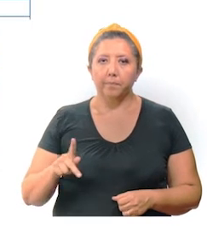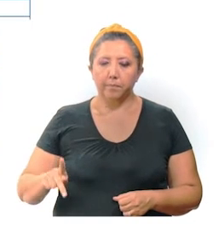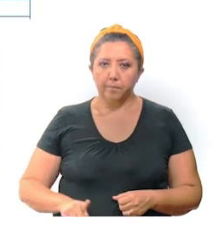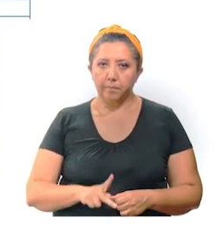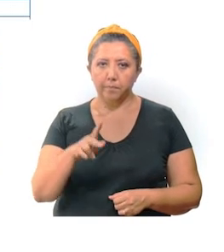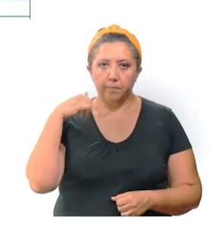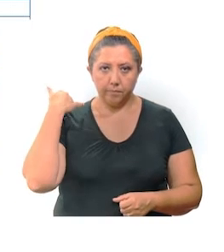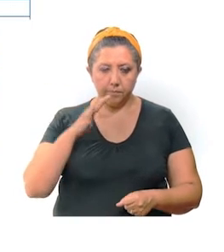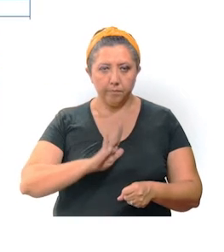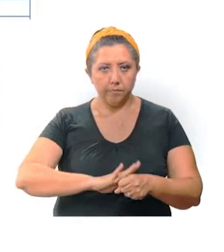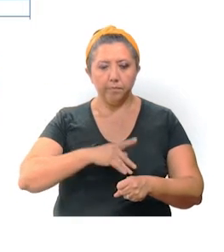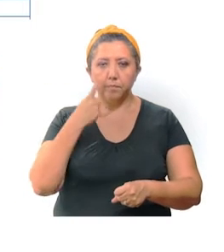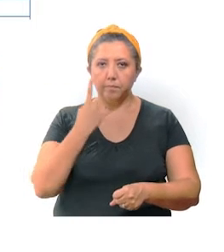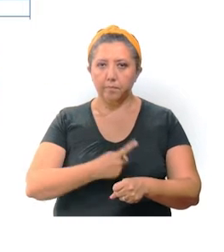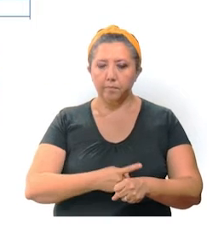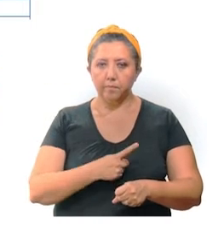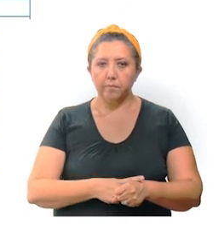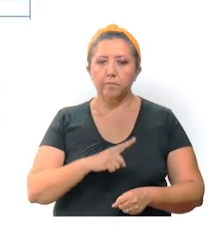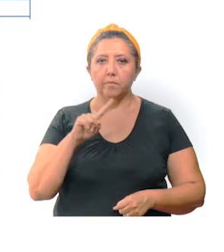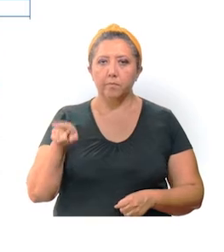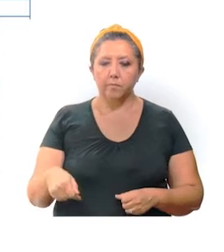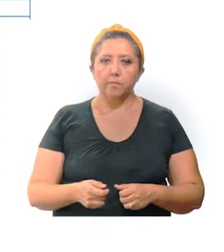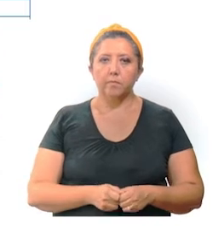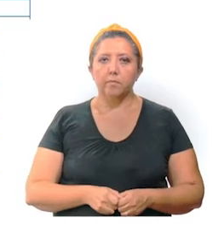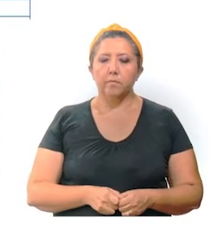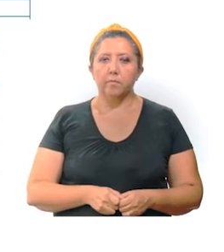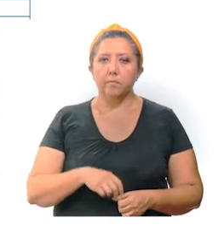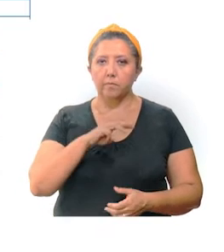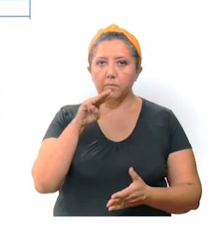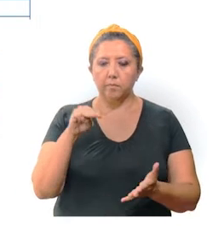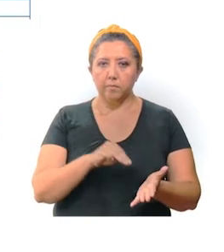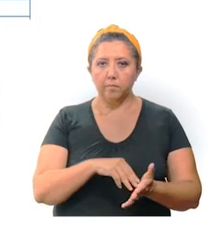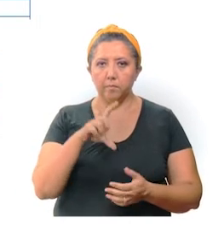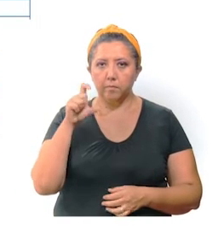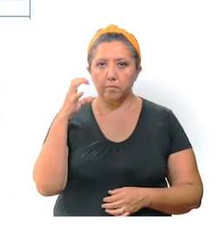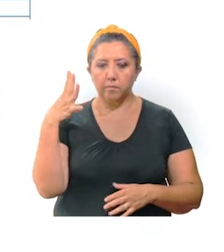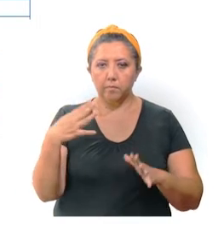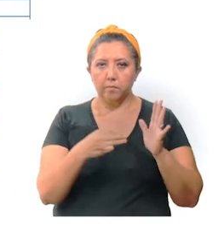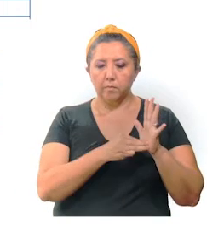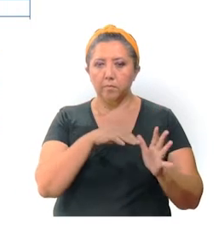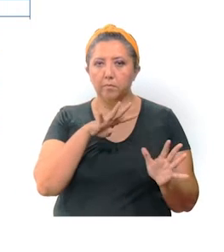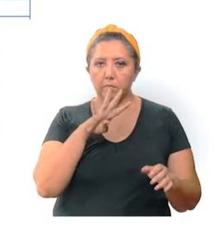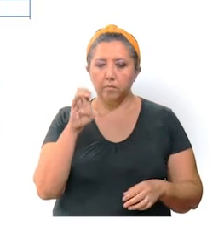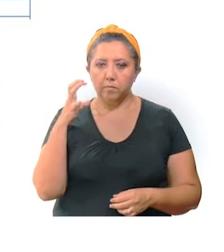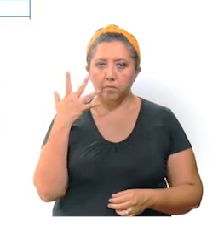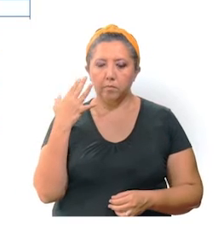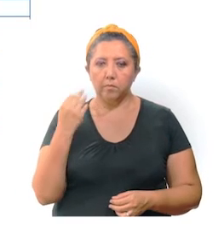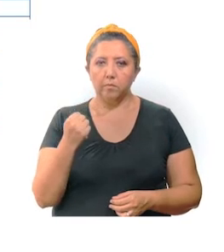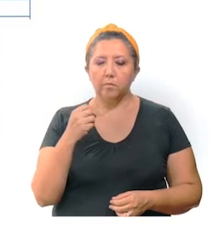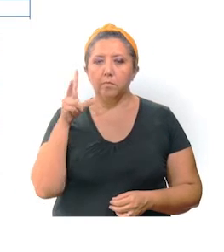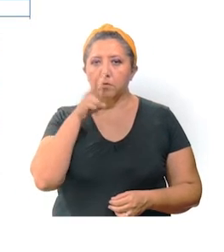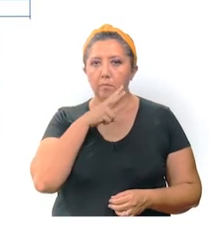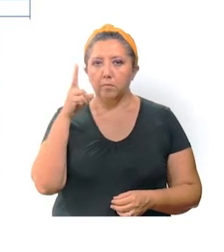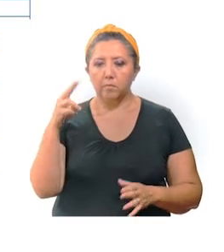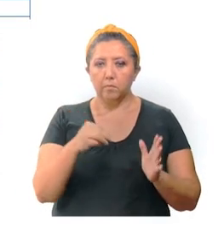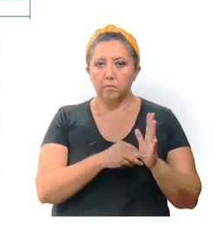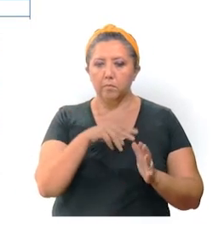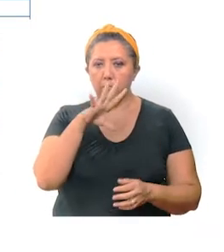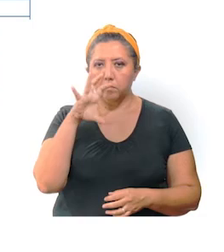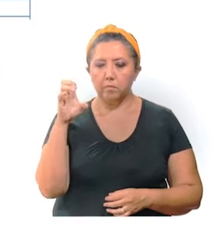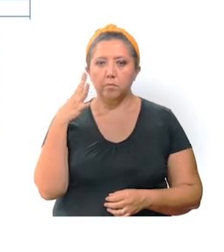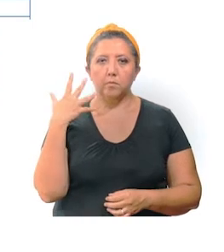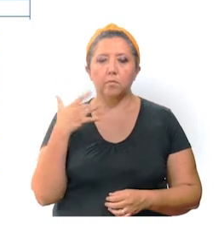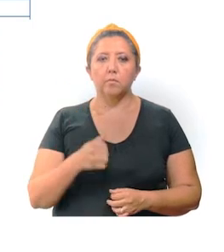municipios de Yucatán con mayor número de personas contagiadas son Mérida con 24.459, Valladolid con 2